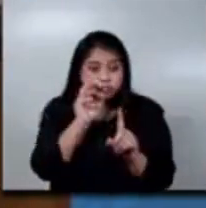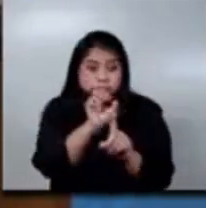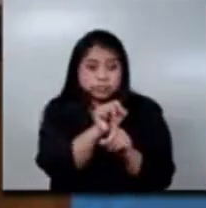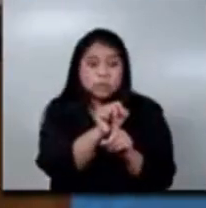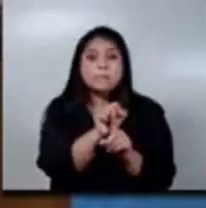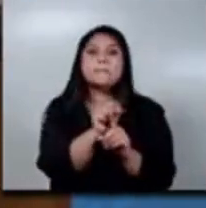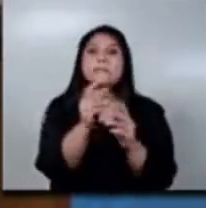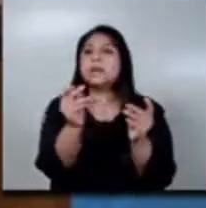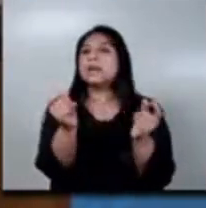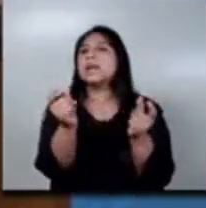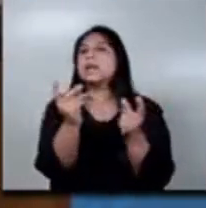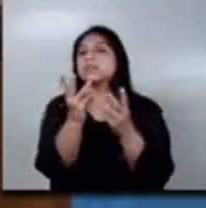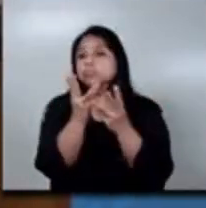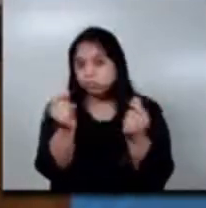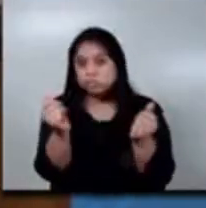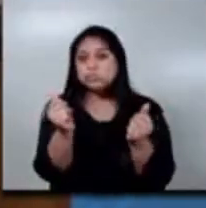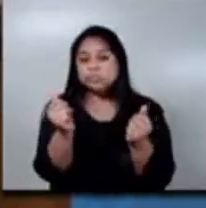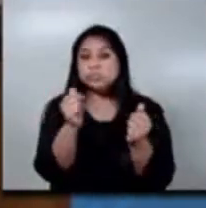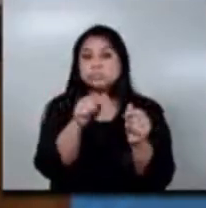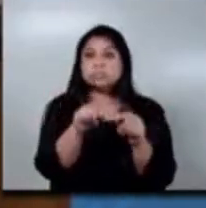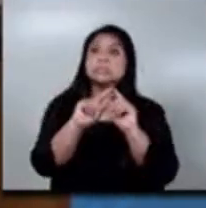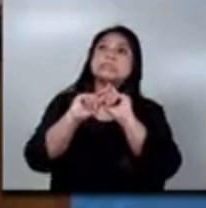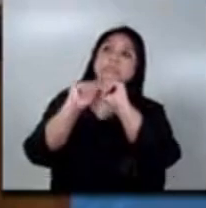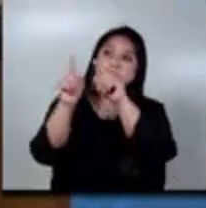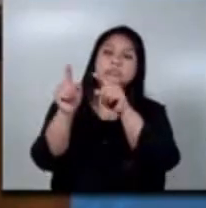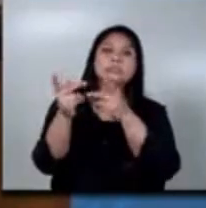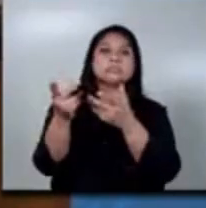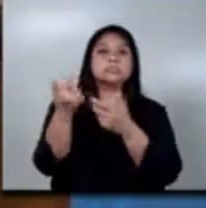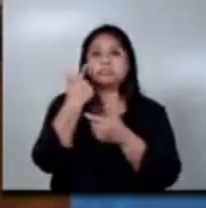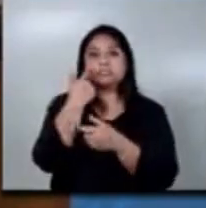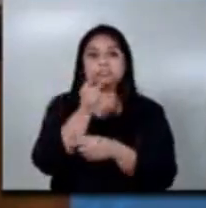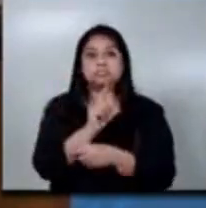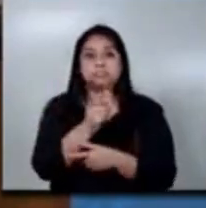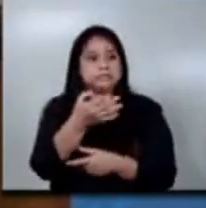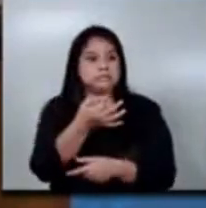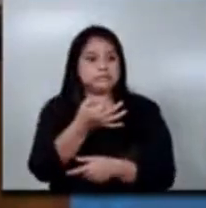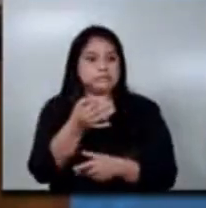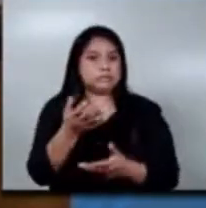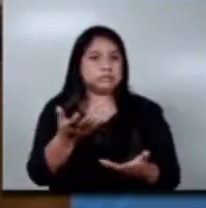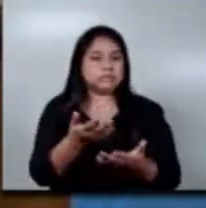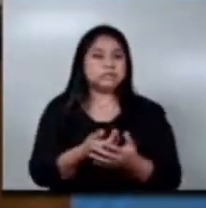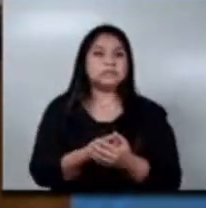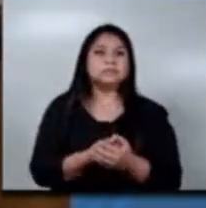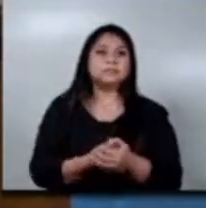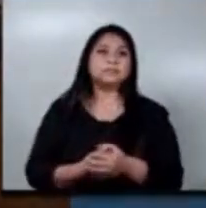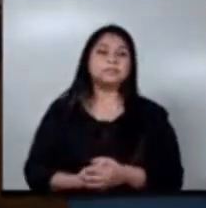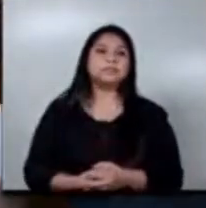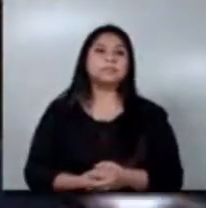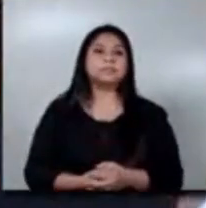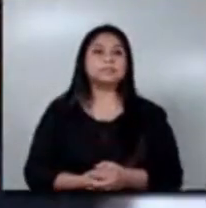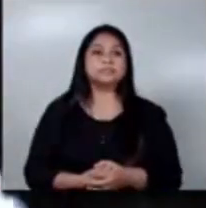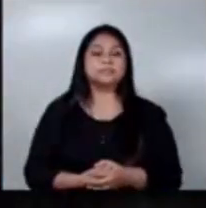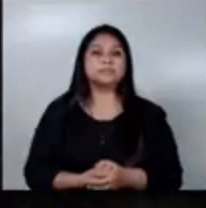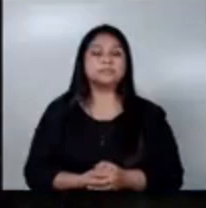se resuelve. Y lo mejor es llegar porque nadie tiene la certeza en este caso. ¿Es llamado para los padres de